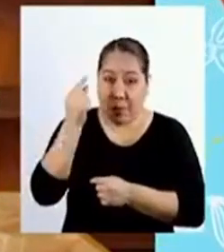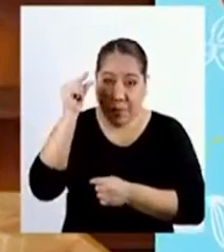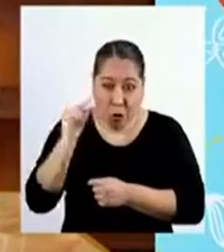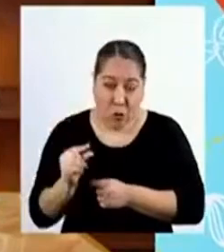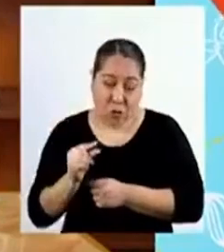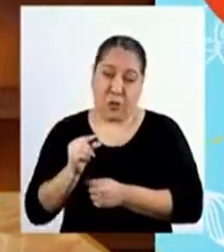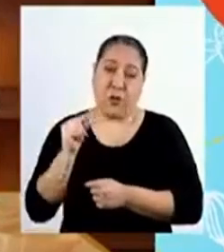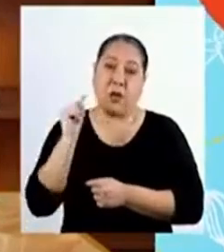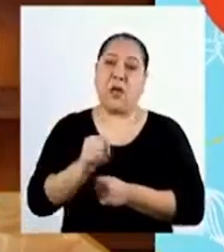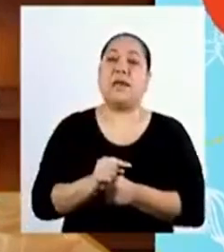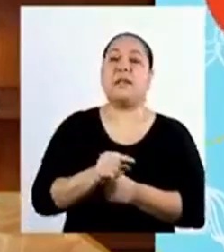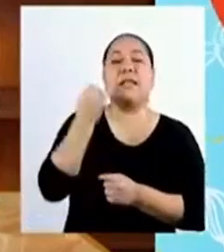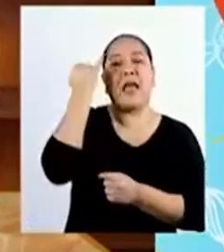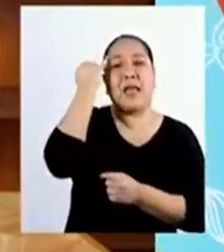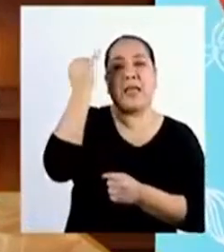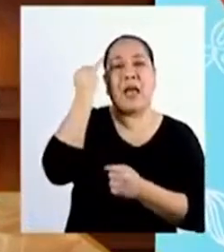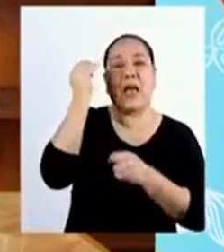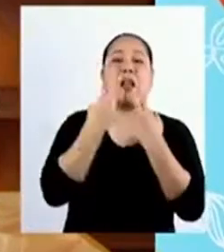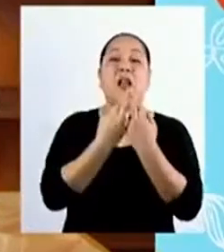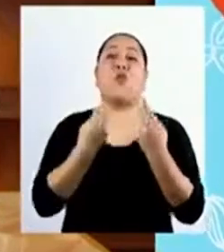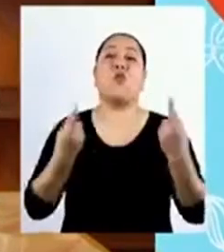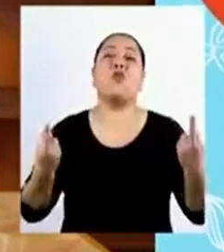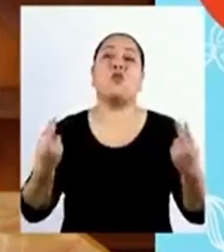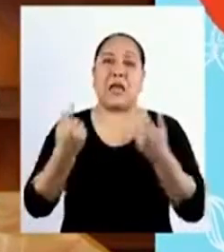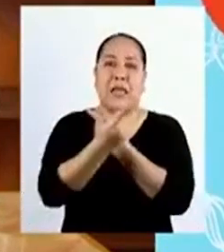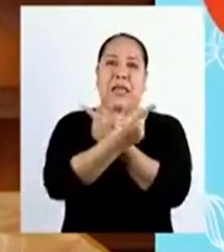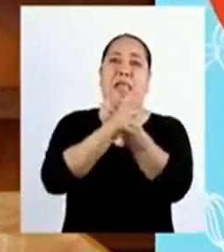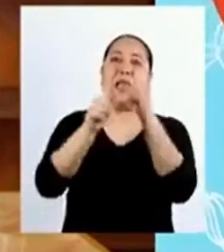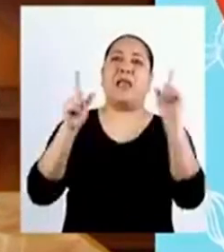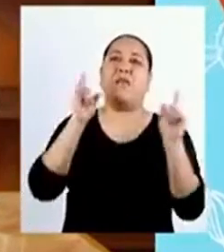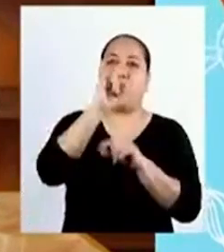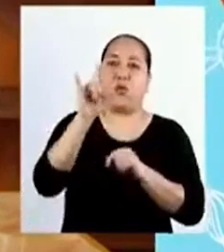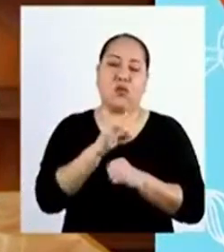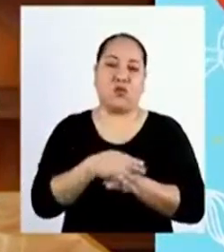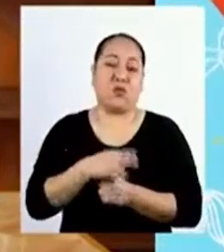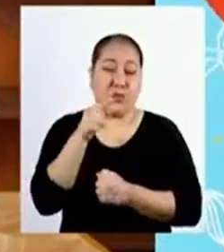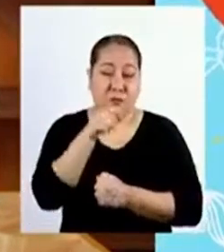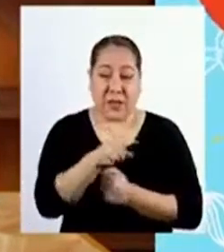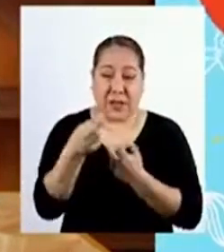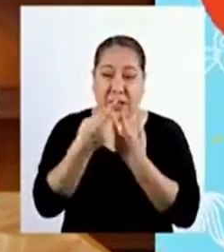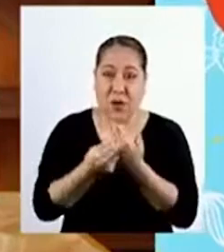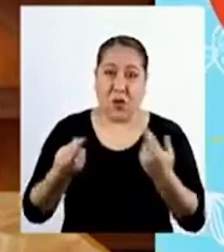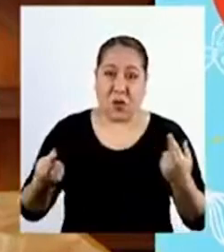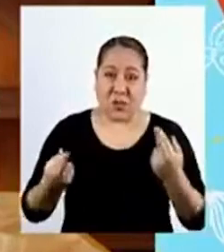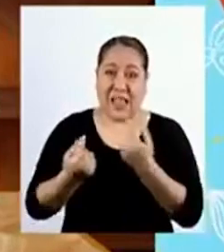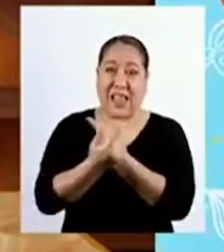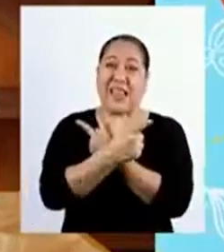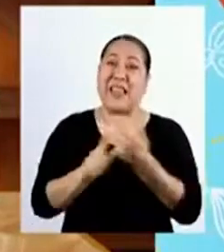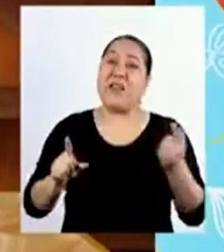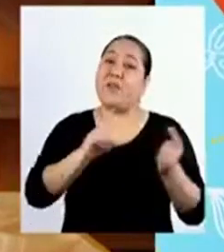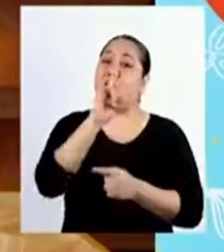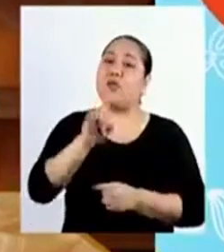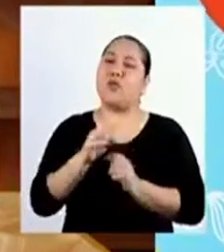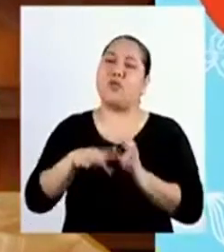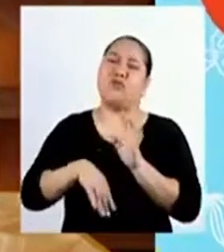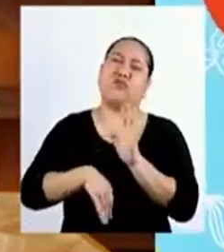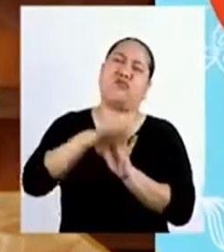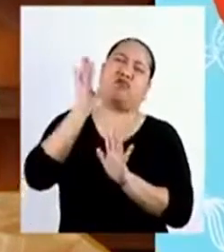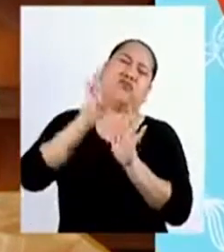la noción de recurso de libre uso Los recursos de libre uso son infinitamente